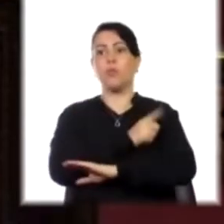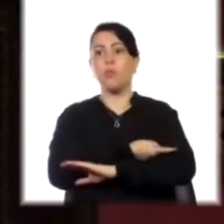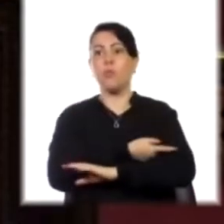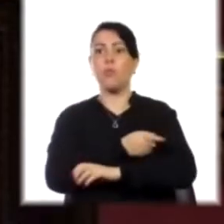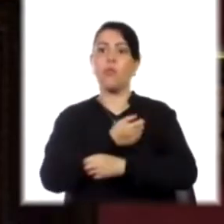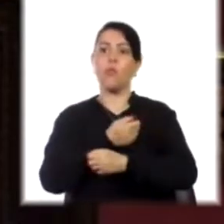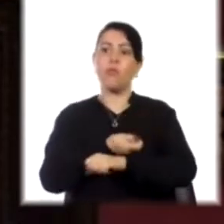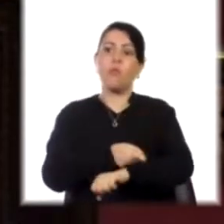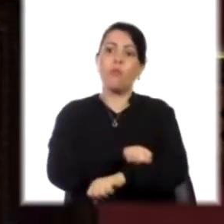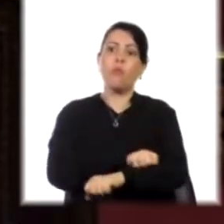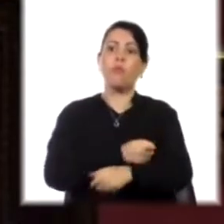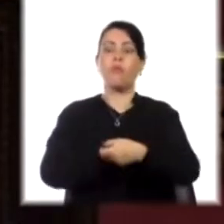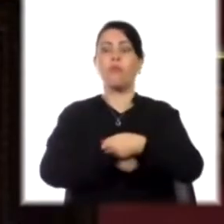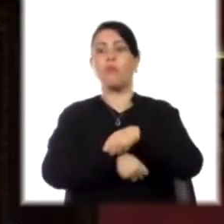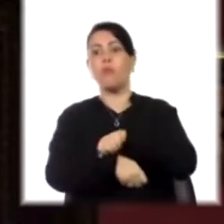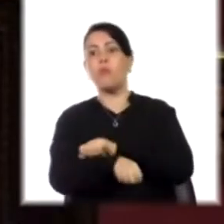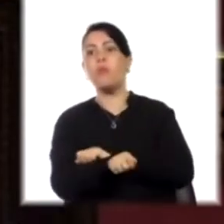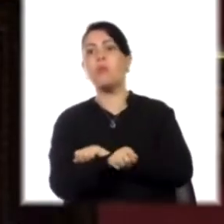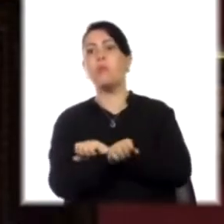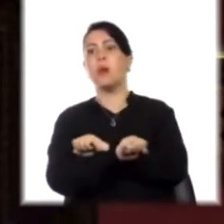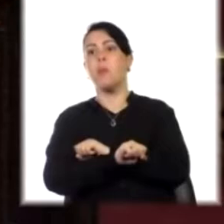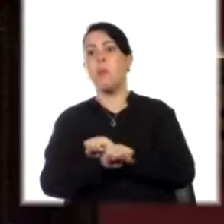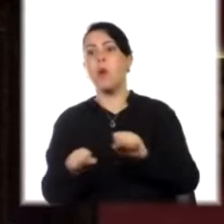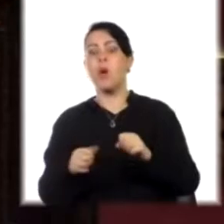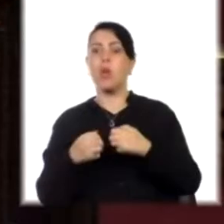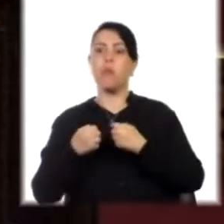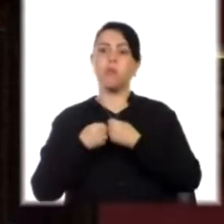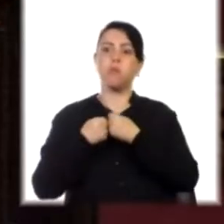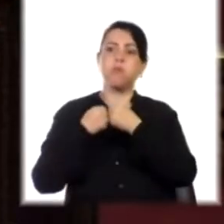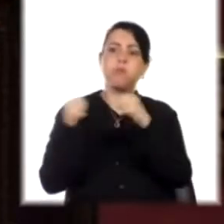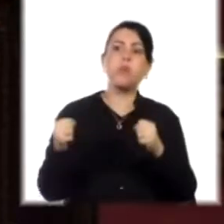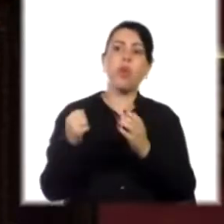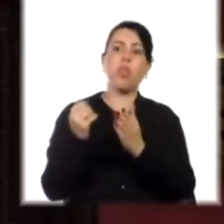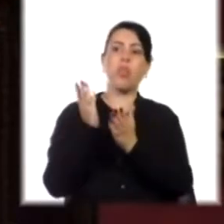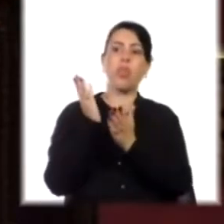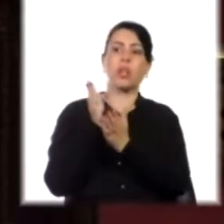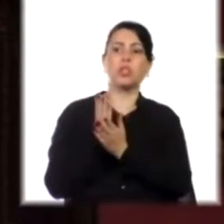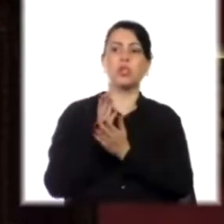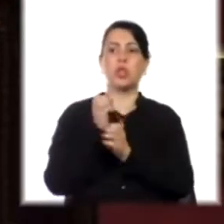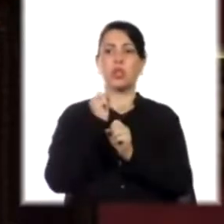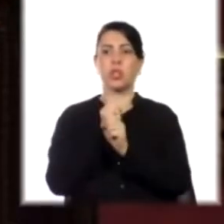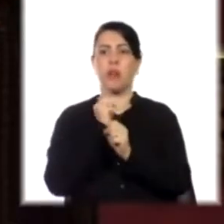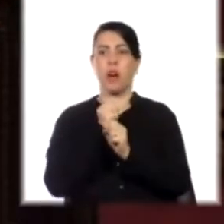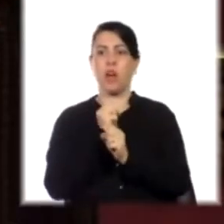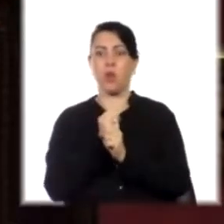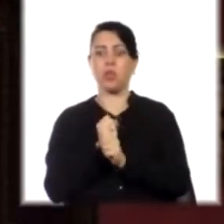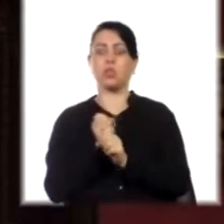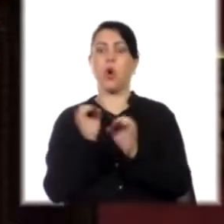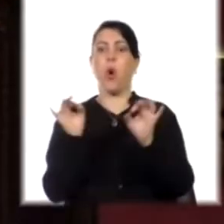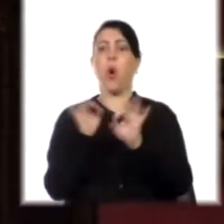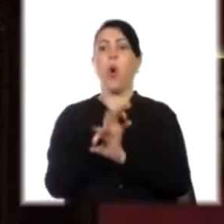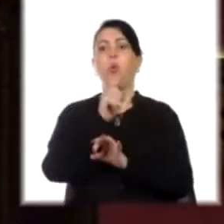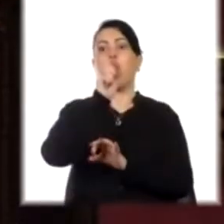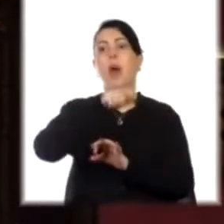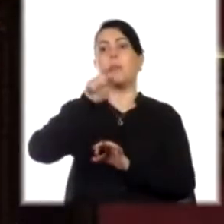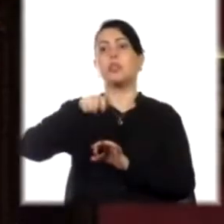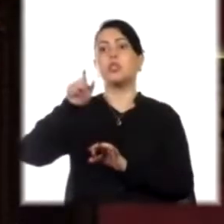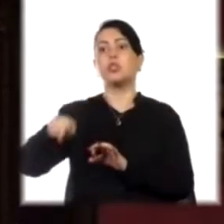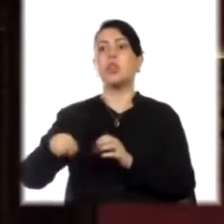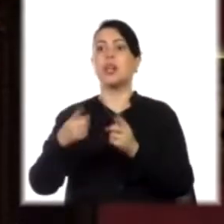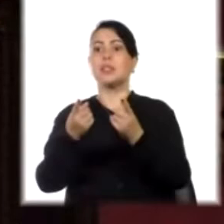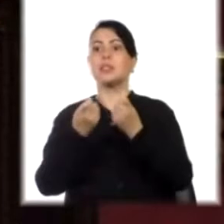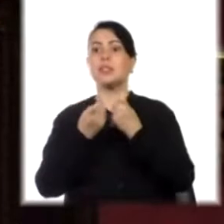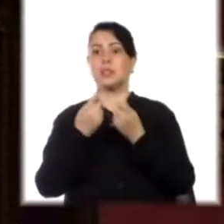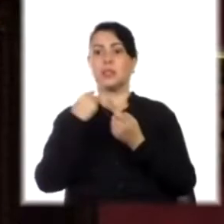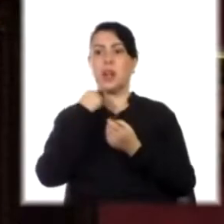que esto no se convierta en un avasallamiento de los derechos de los trabajadores, de los usuarios y del país. Es